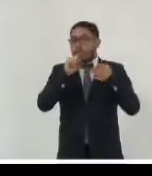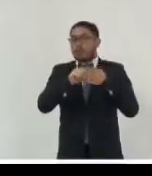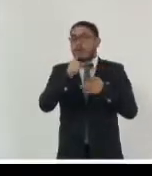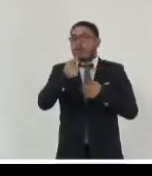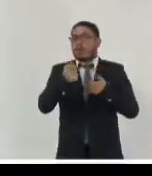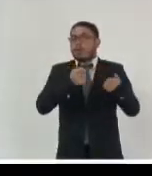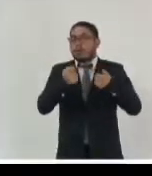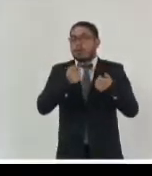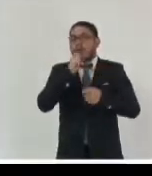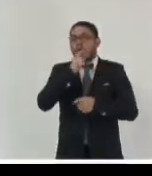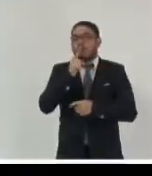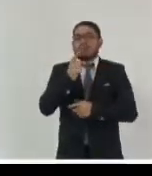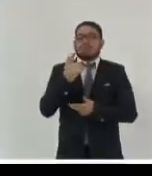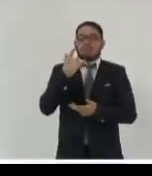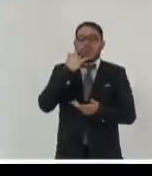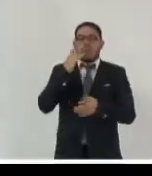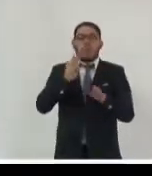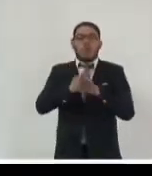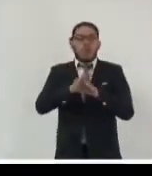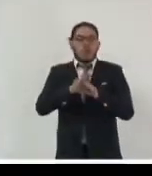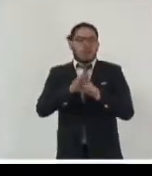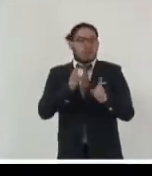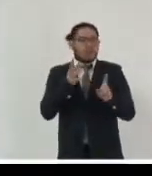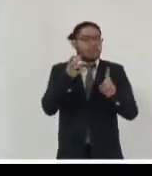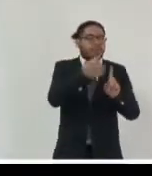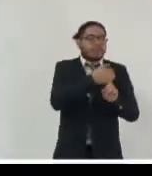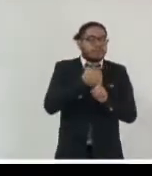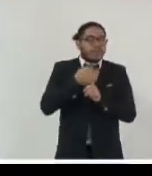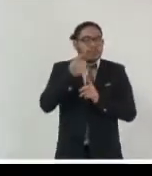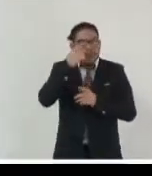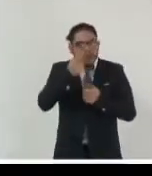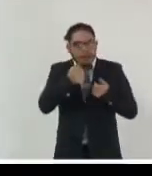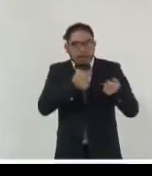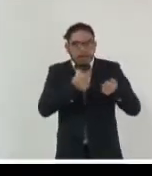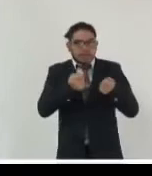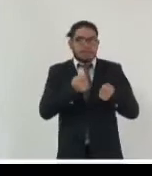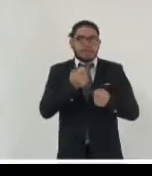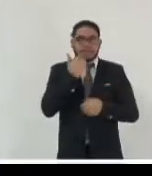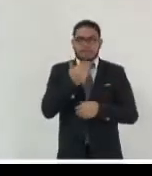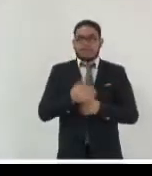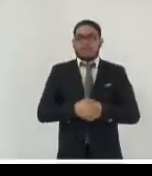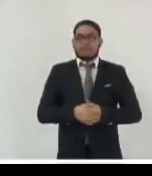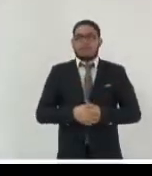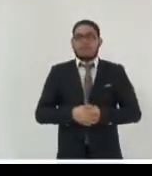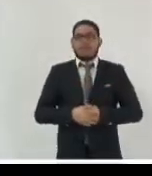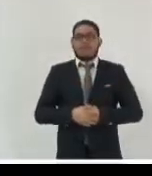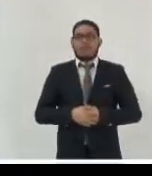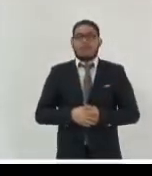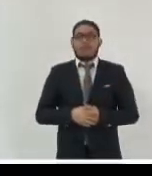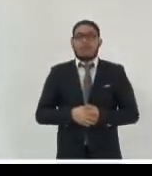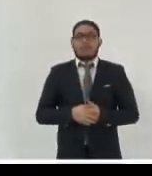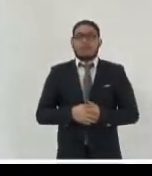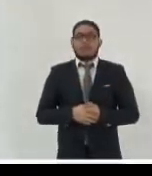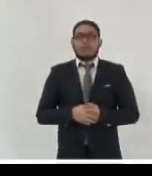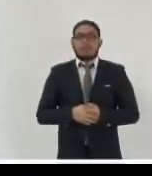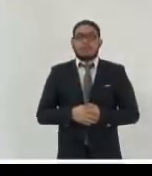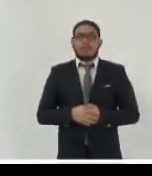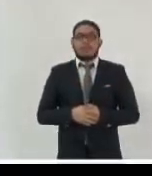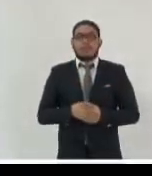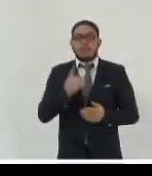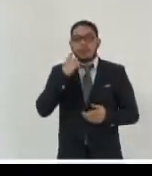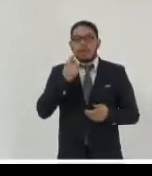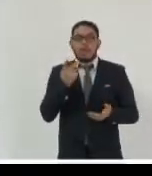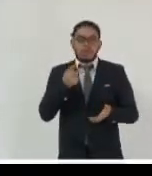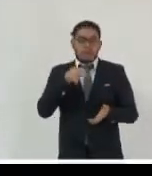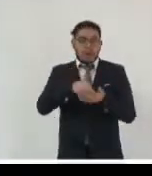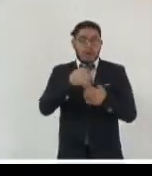y dos hay unas cosas que por básicas este apresuramiento que tenemos en esta velocidad